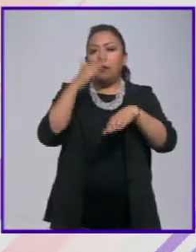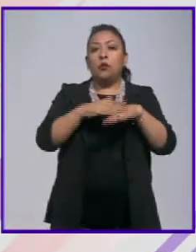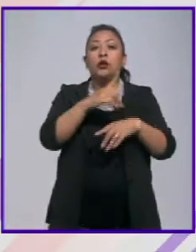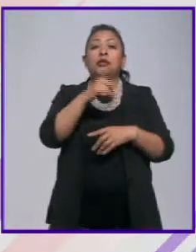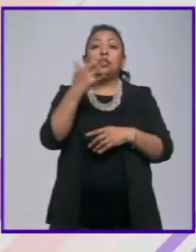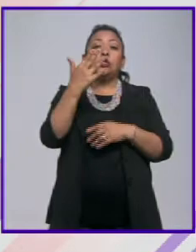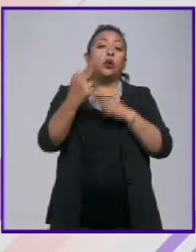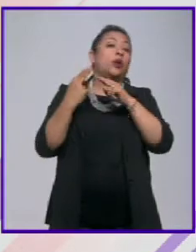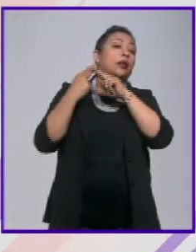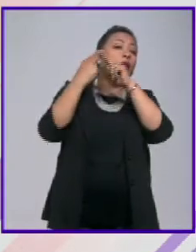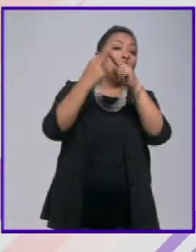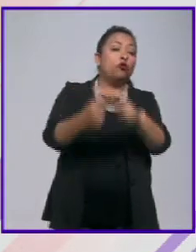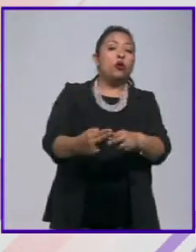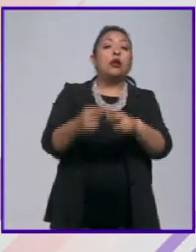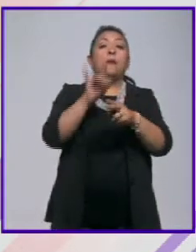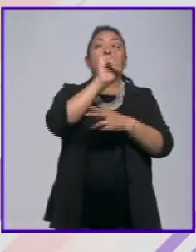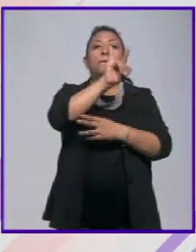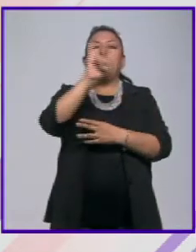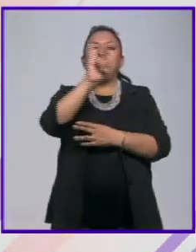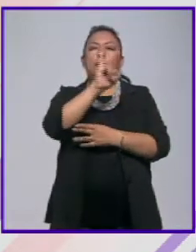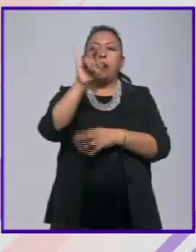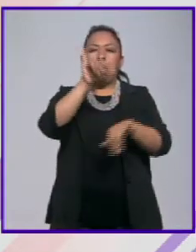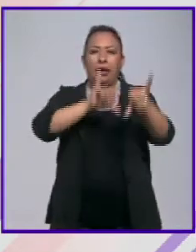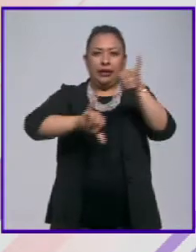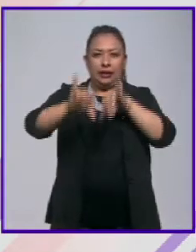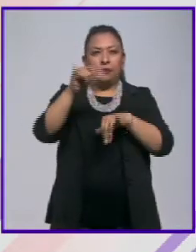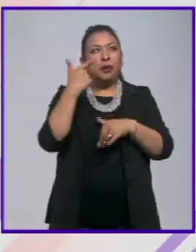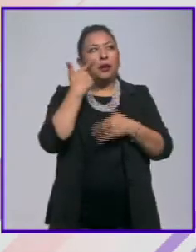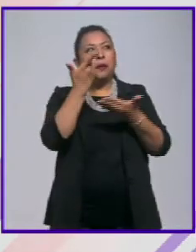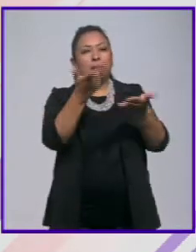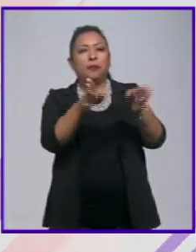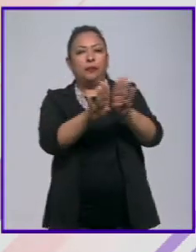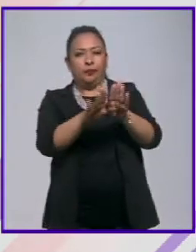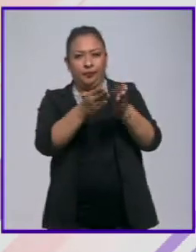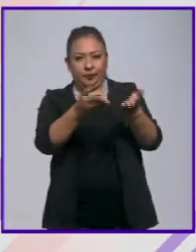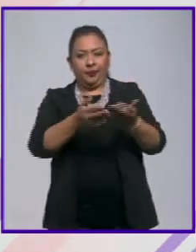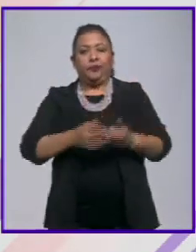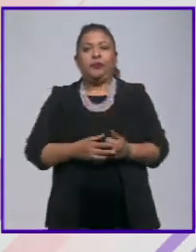por el 150 aniversario de la tabla periódica vamos a ver de qué forma